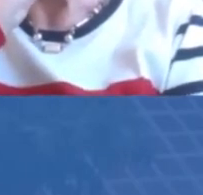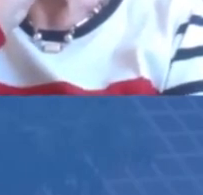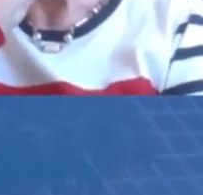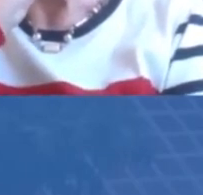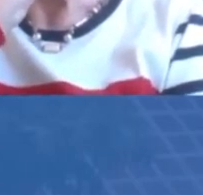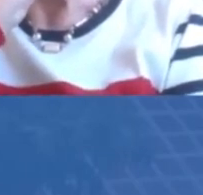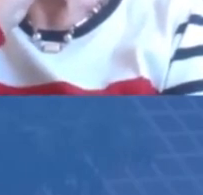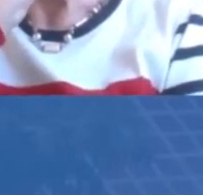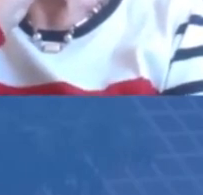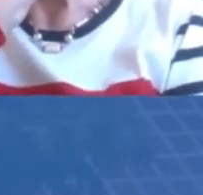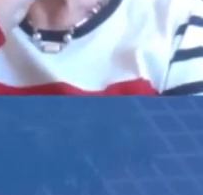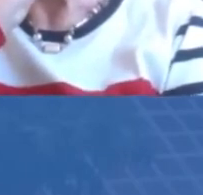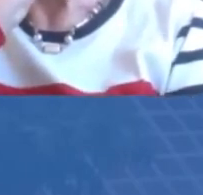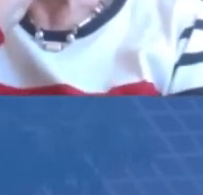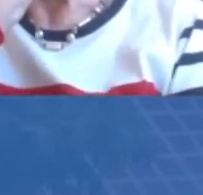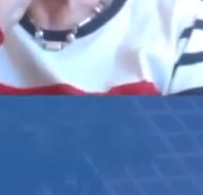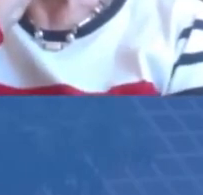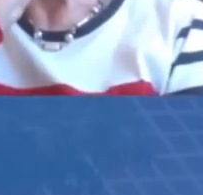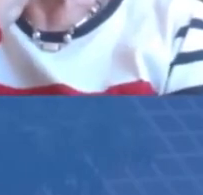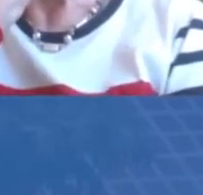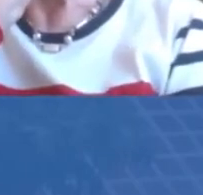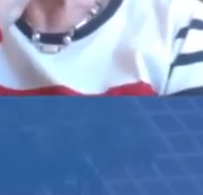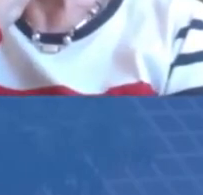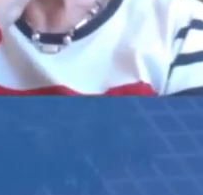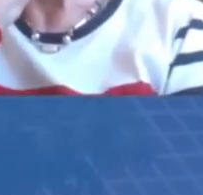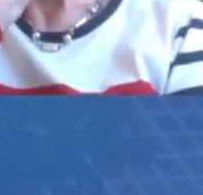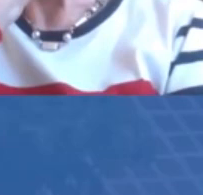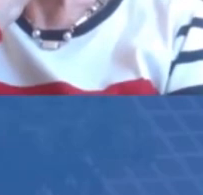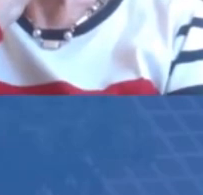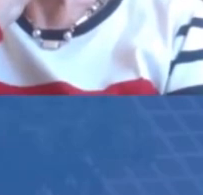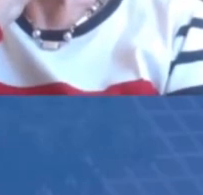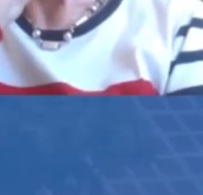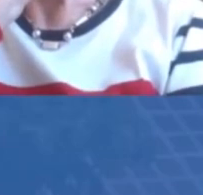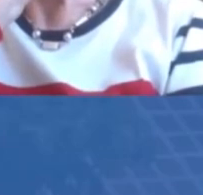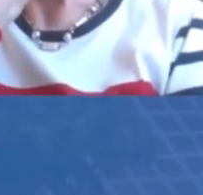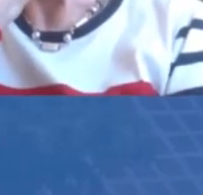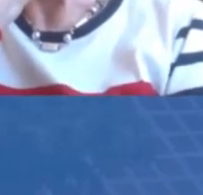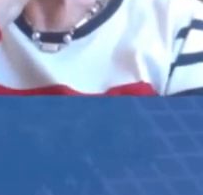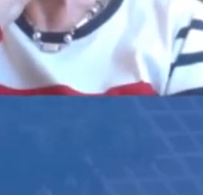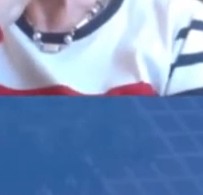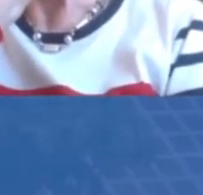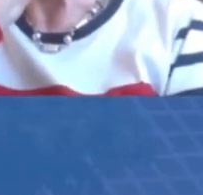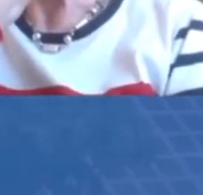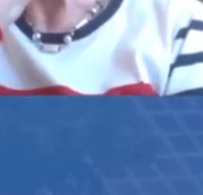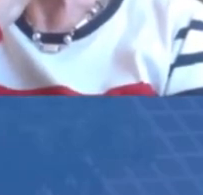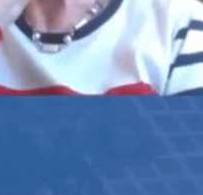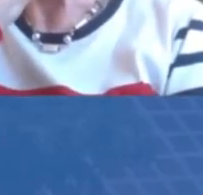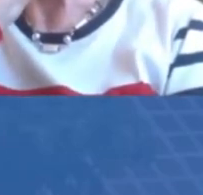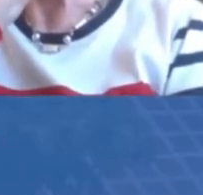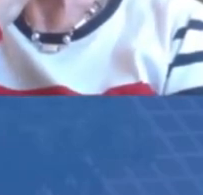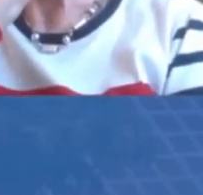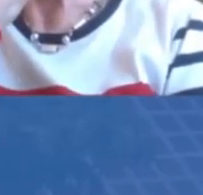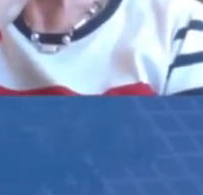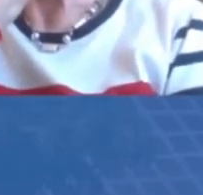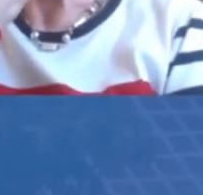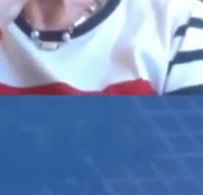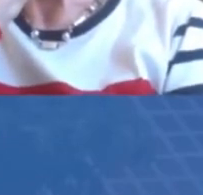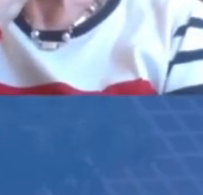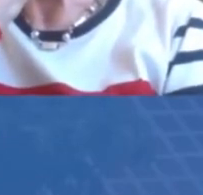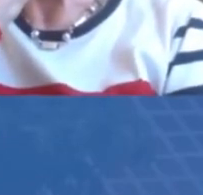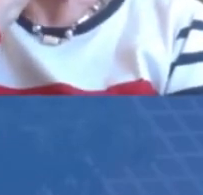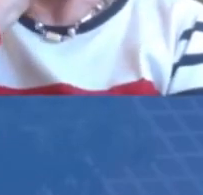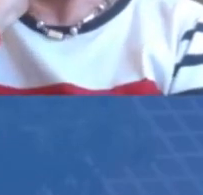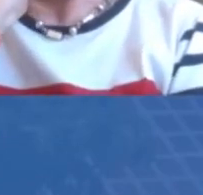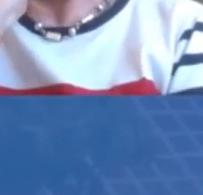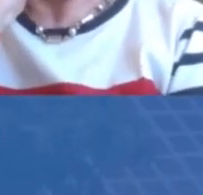mirada de la formación que dé cuenta de la nueva normalidad y toda la apuesta de gobernanza que se requiere ahora desde las IES?